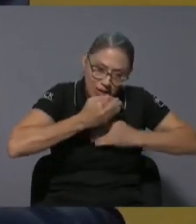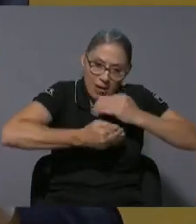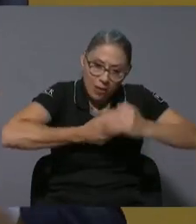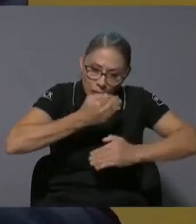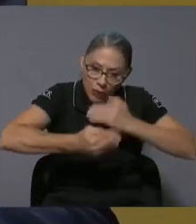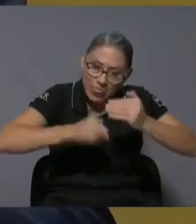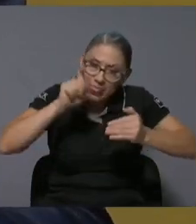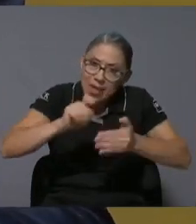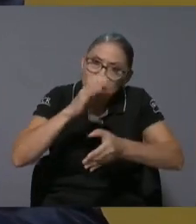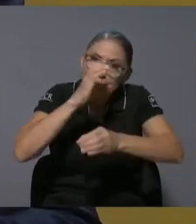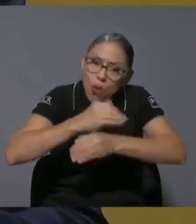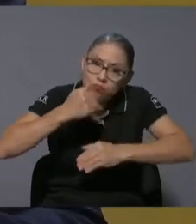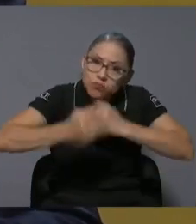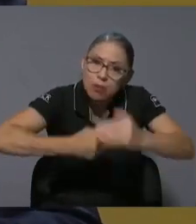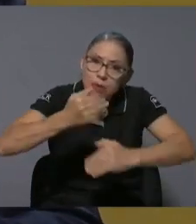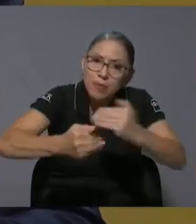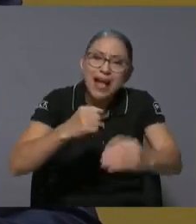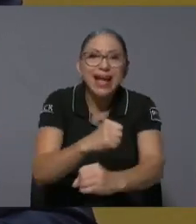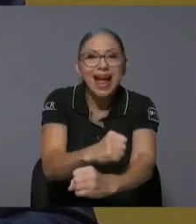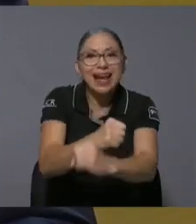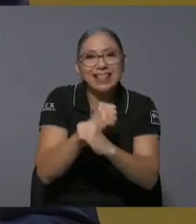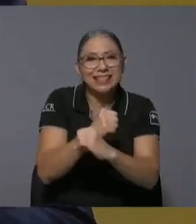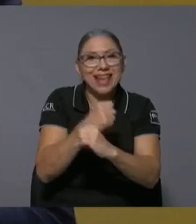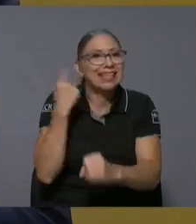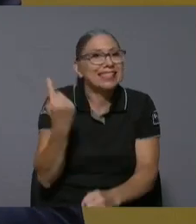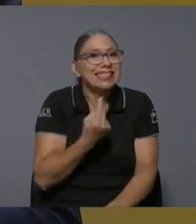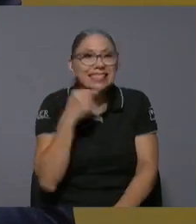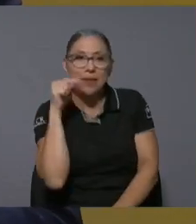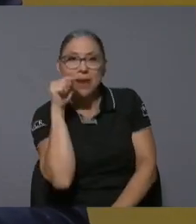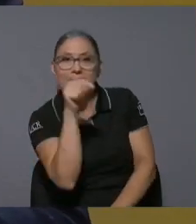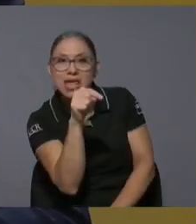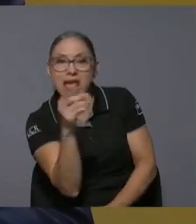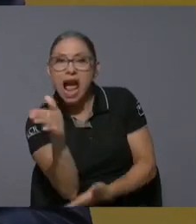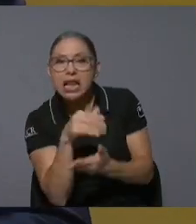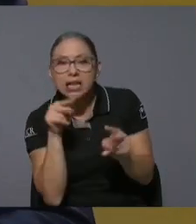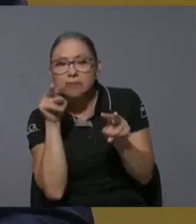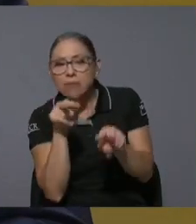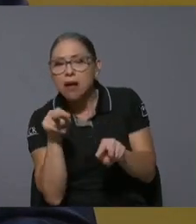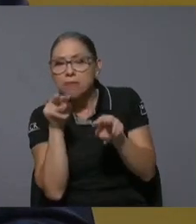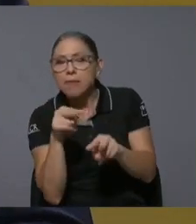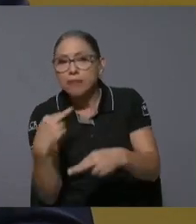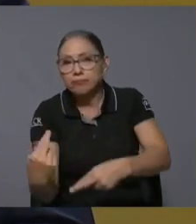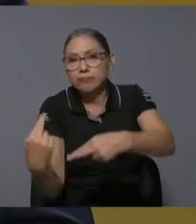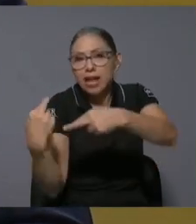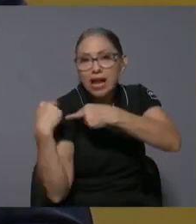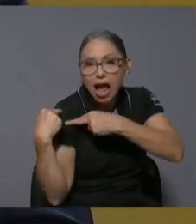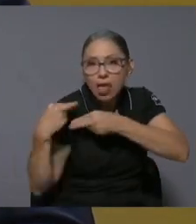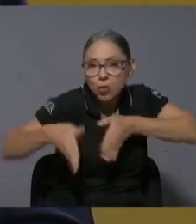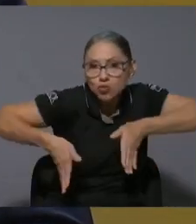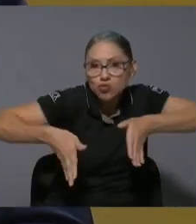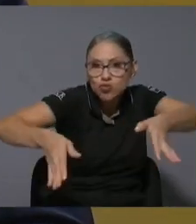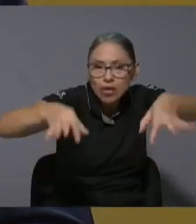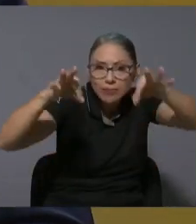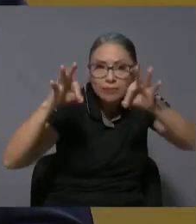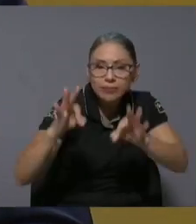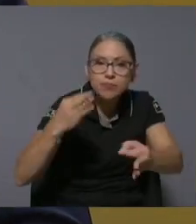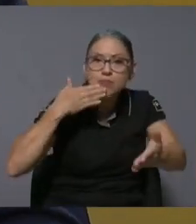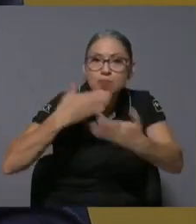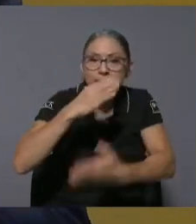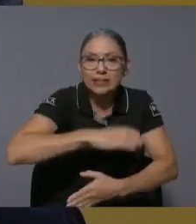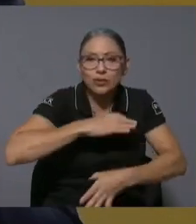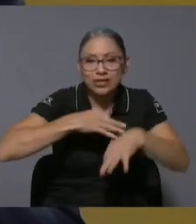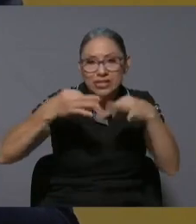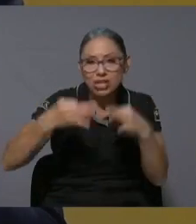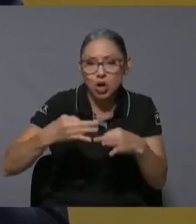permitiría garantizar de que hay alguien ahí encargado de que esa ruta funcione que esté operativa y que esté en buenas condiciones